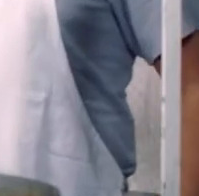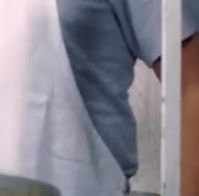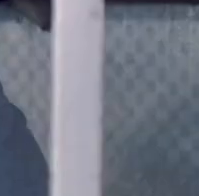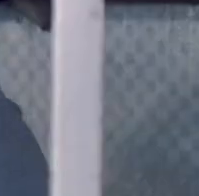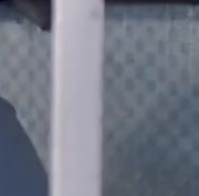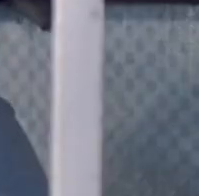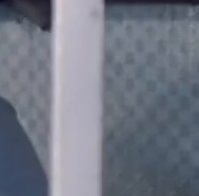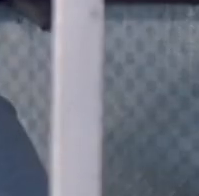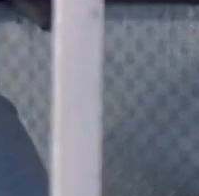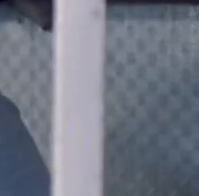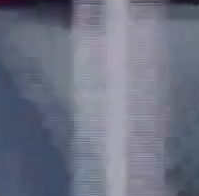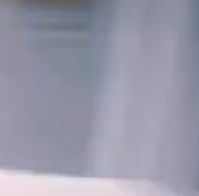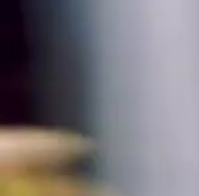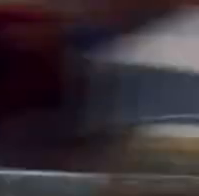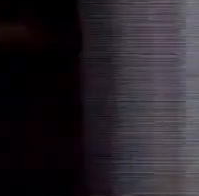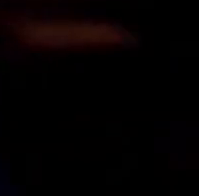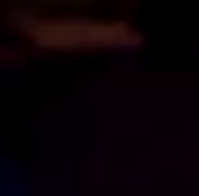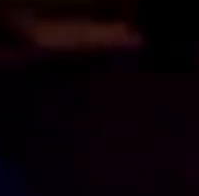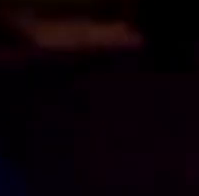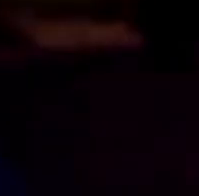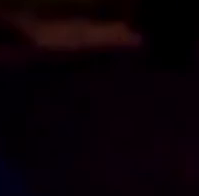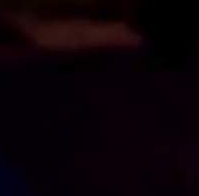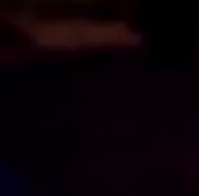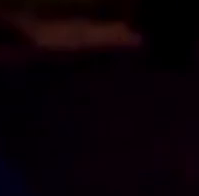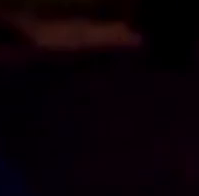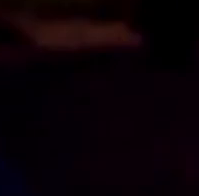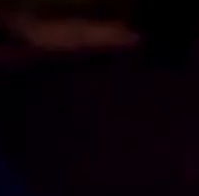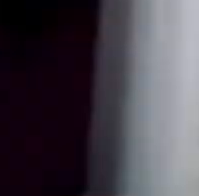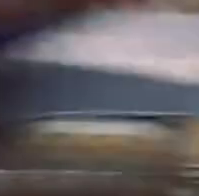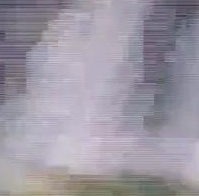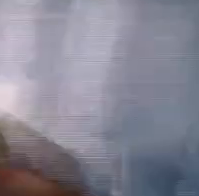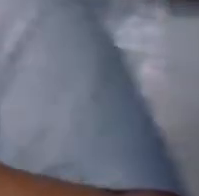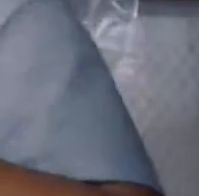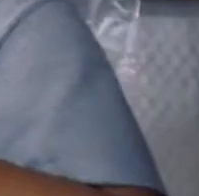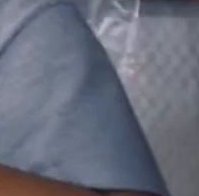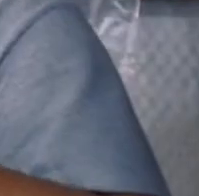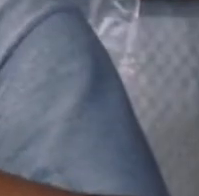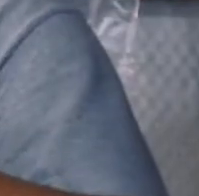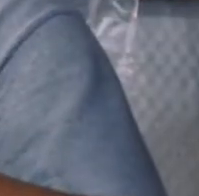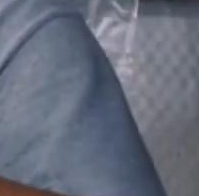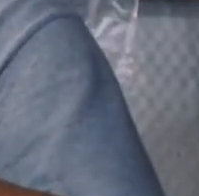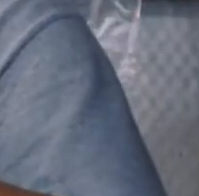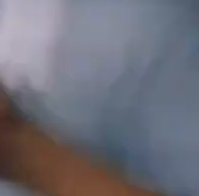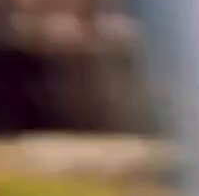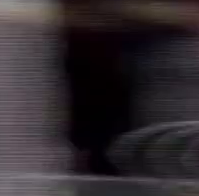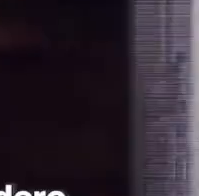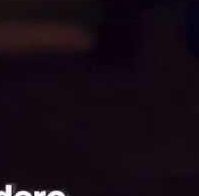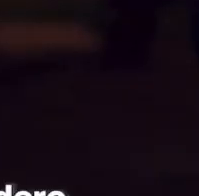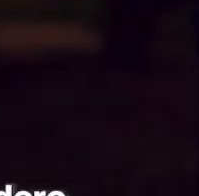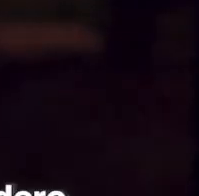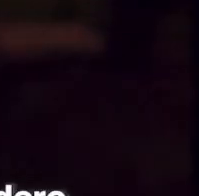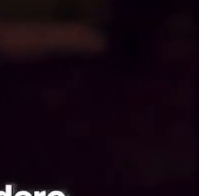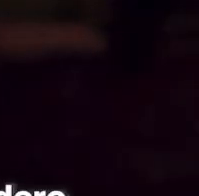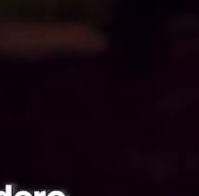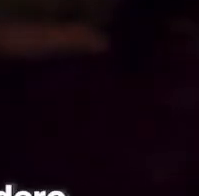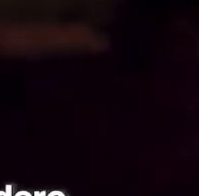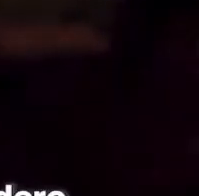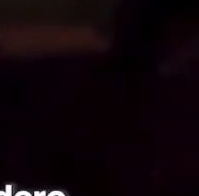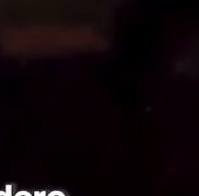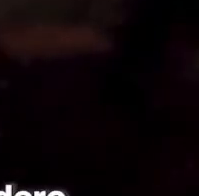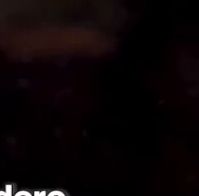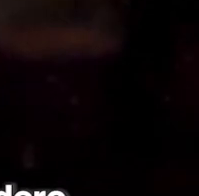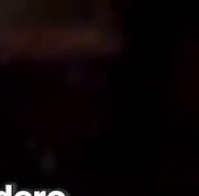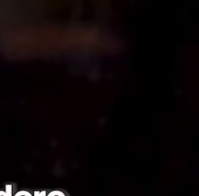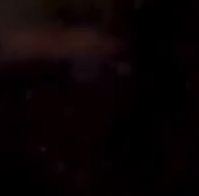Buenita, ¿cuántos más vas a querer? Dos de suadero con todo, porfa. ¿Salsa verde o salsa roja? La salsa verde